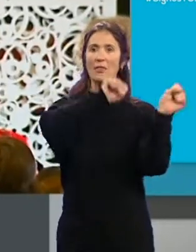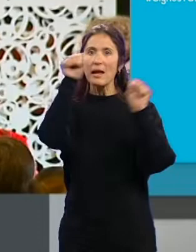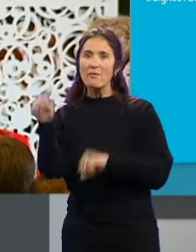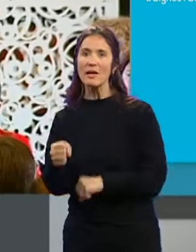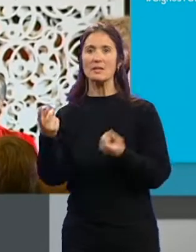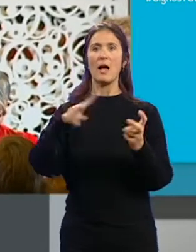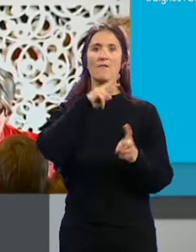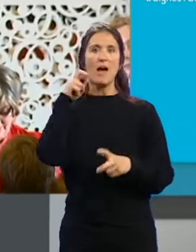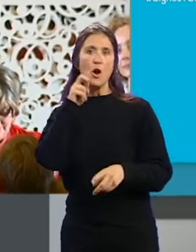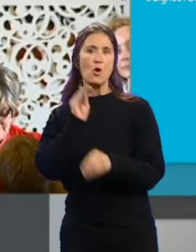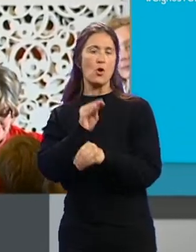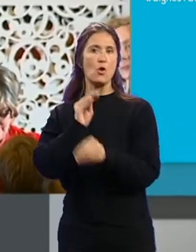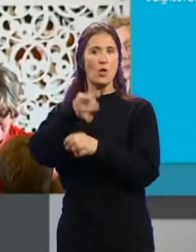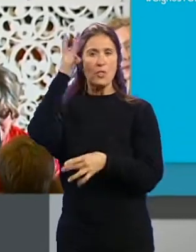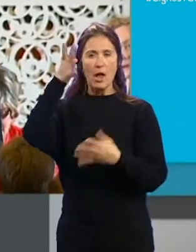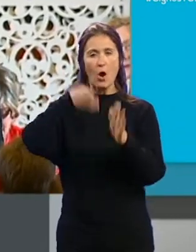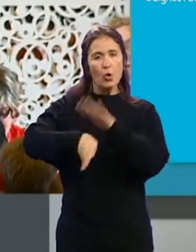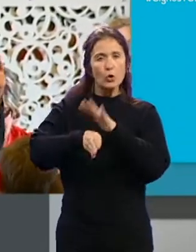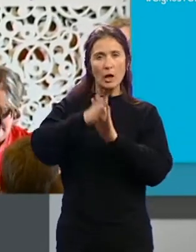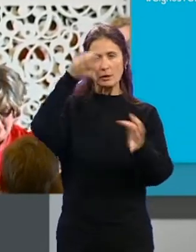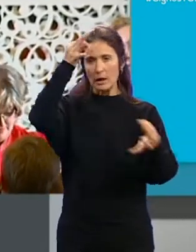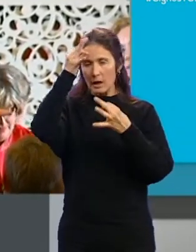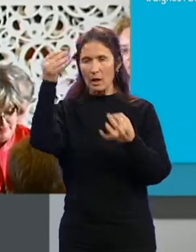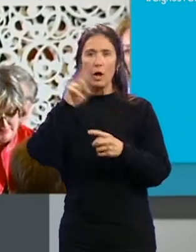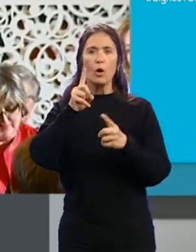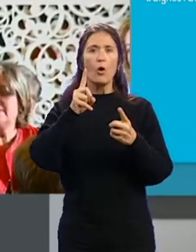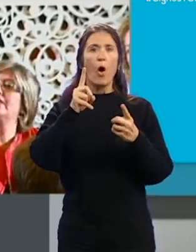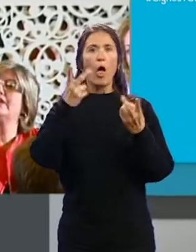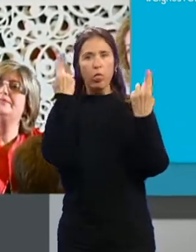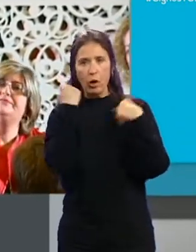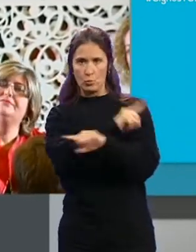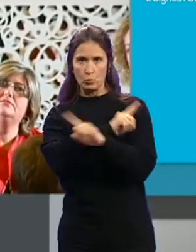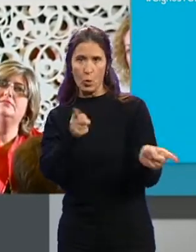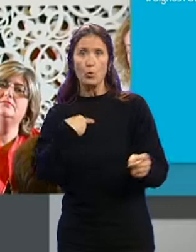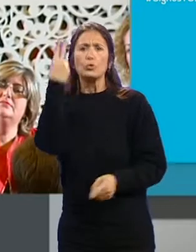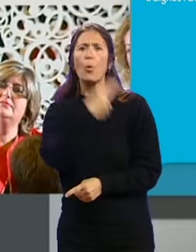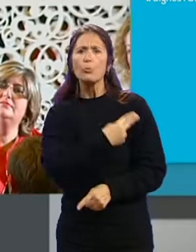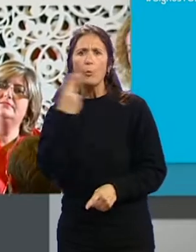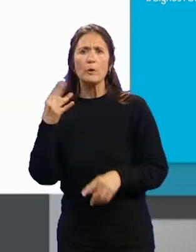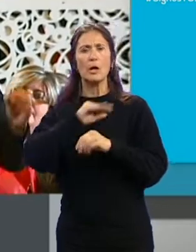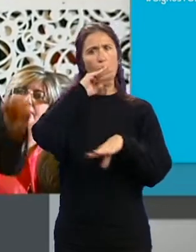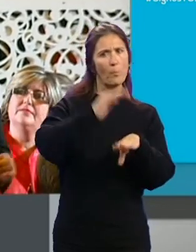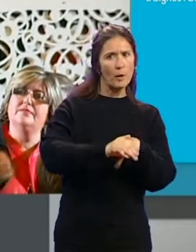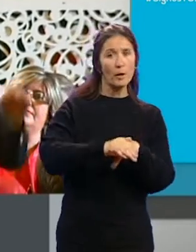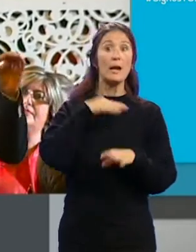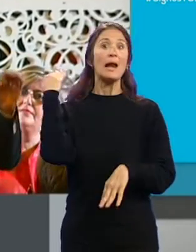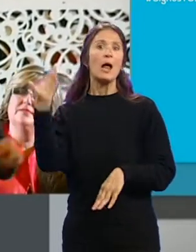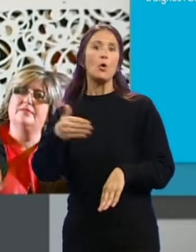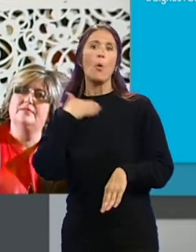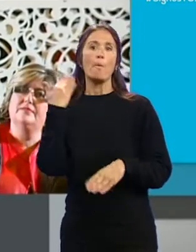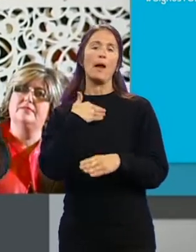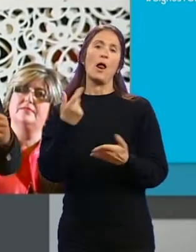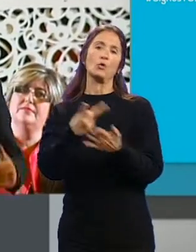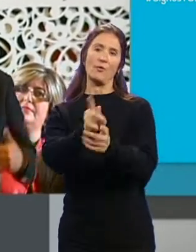de la idea de forma constante, rigurosa... ...en no rendirse nunca, en comprometerse y en cumplir. Recuperar la